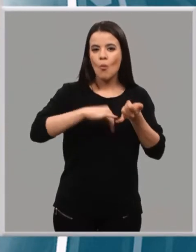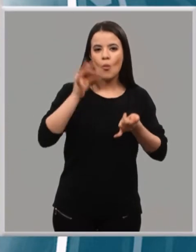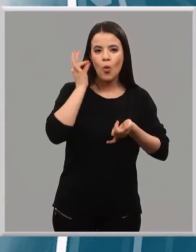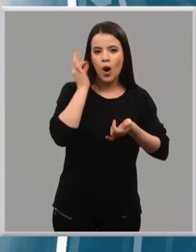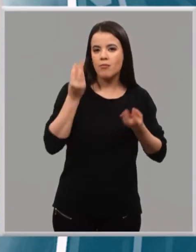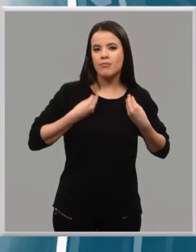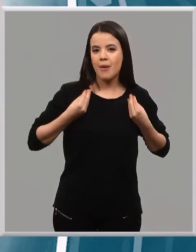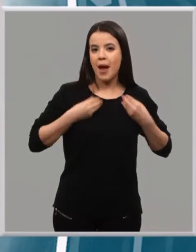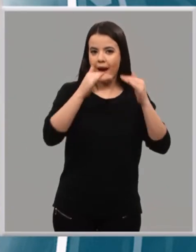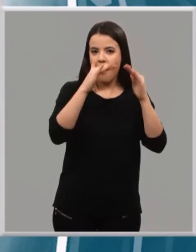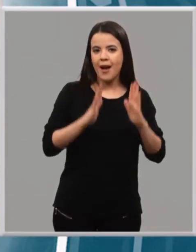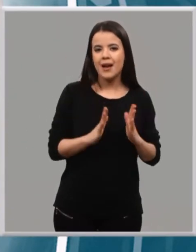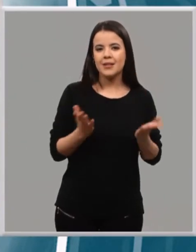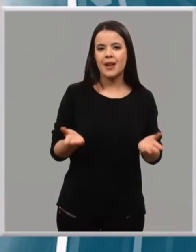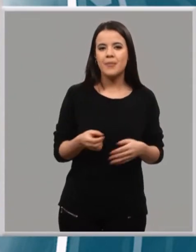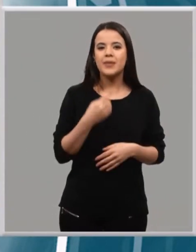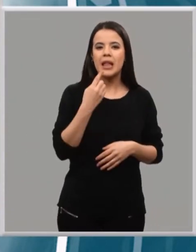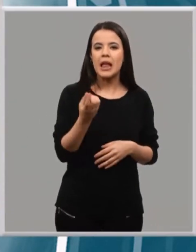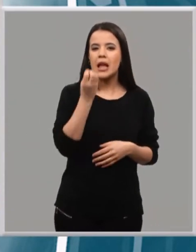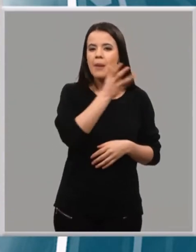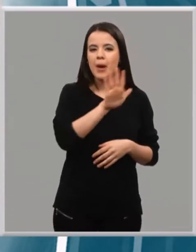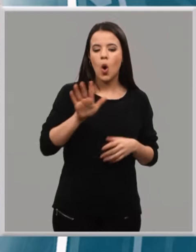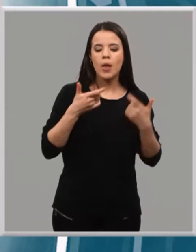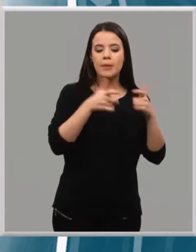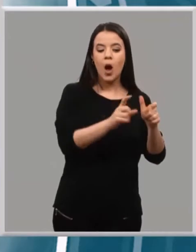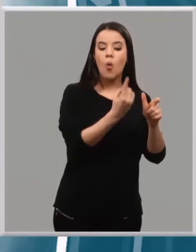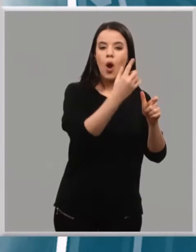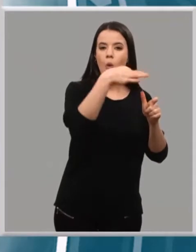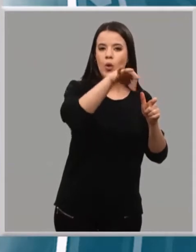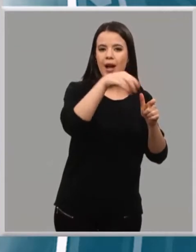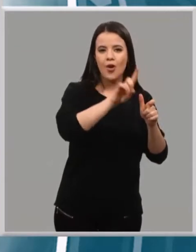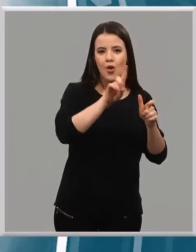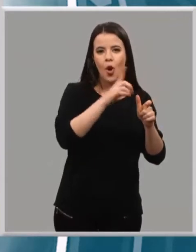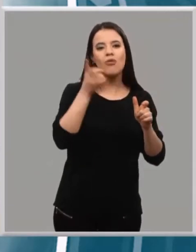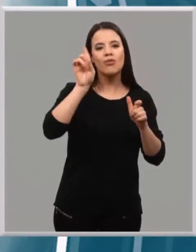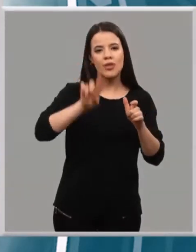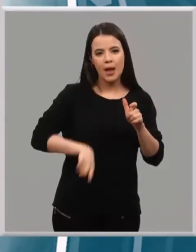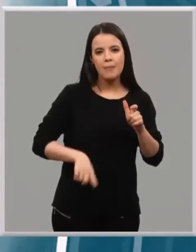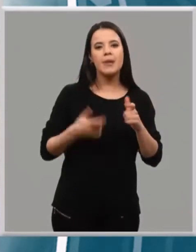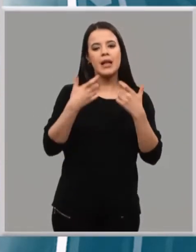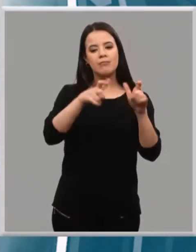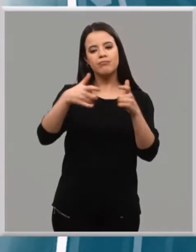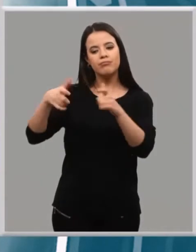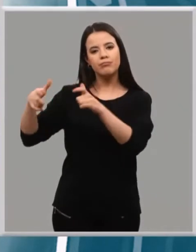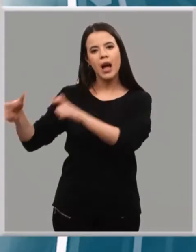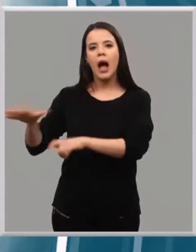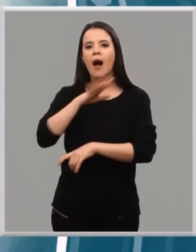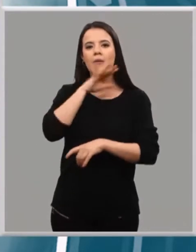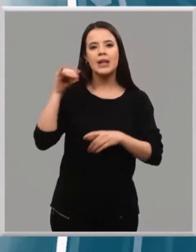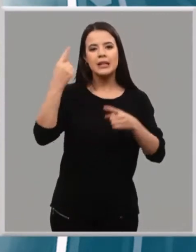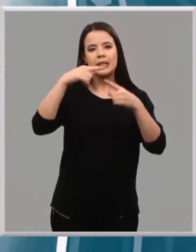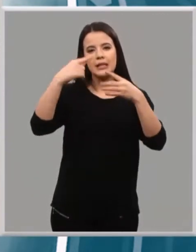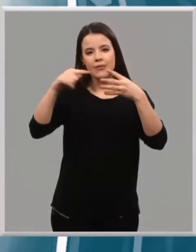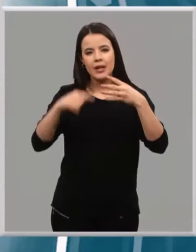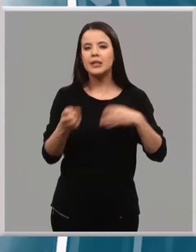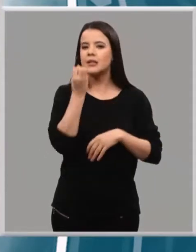familia. No les vale ser el mejor en una disciplina. Deben demostrar destreza en cada una de las habilidades que se les exige.